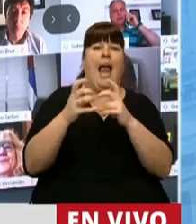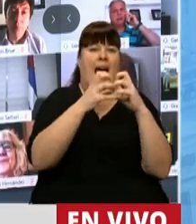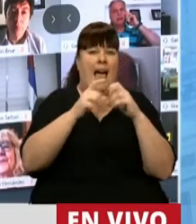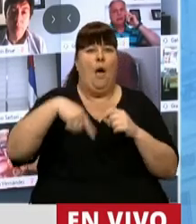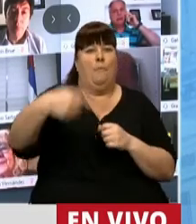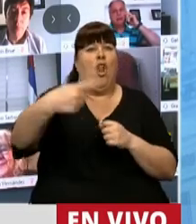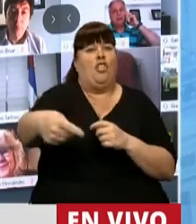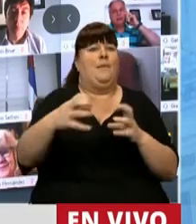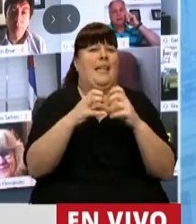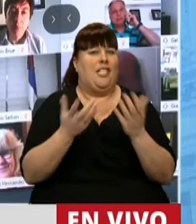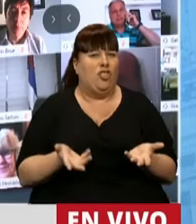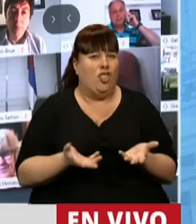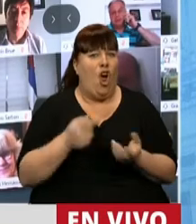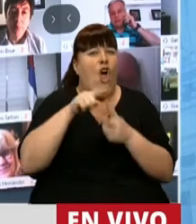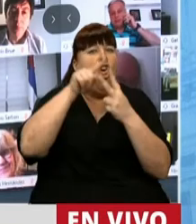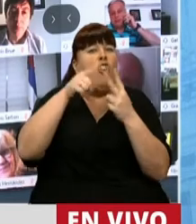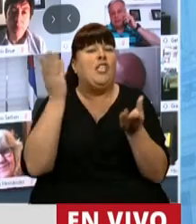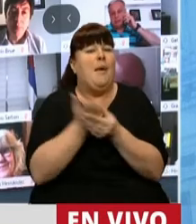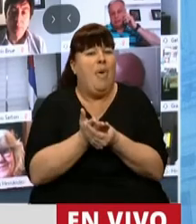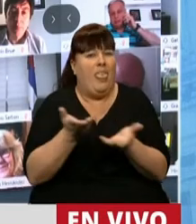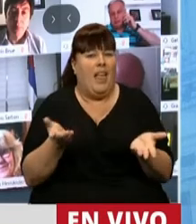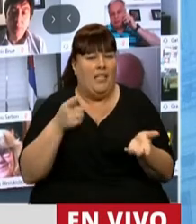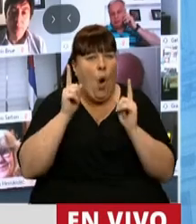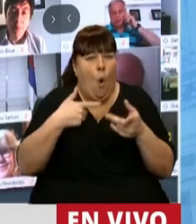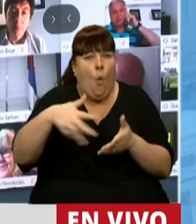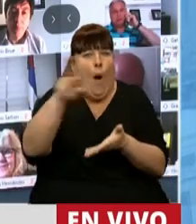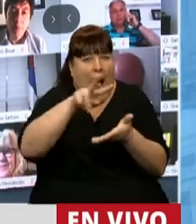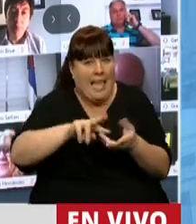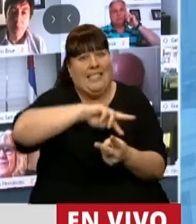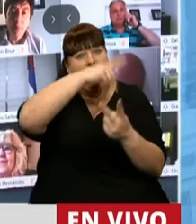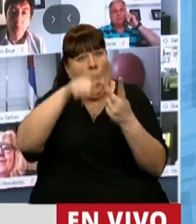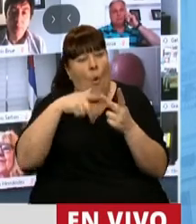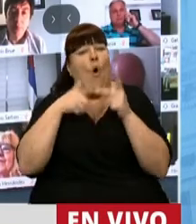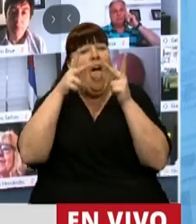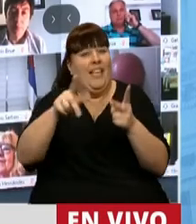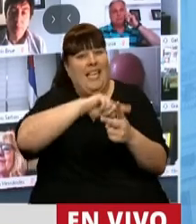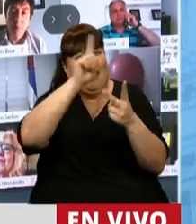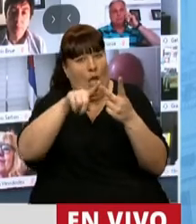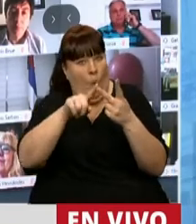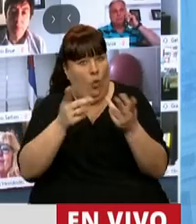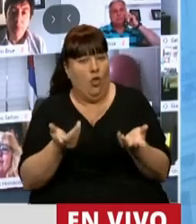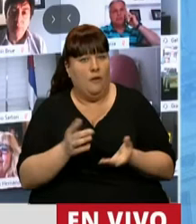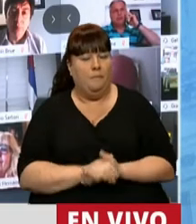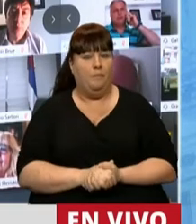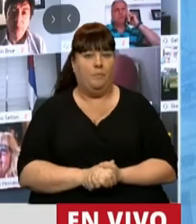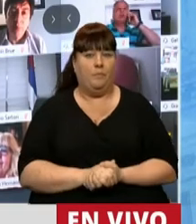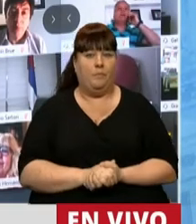tratados en la próxima sesión. Estos dos expedientes, que justamente le iba a leer el segundo, le iba a decir el segundo expediente.